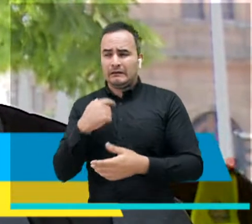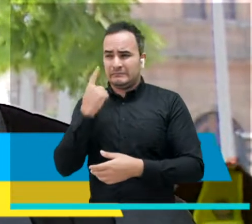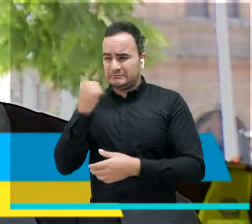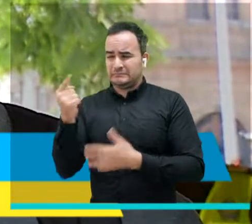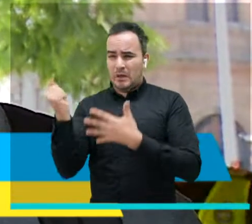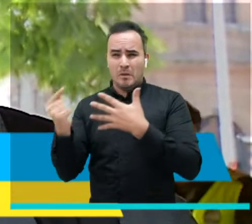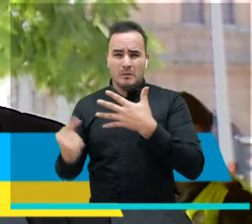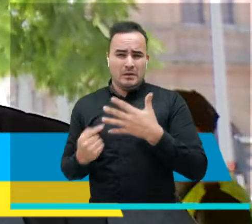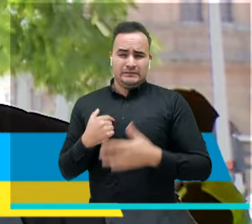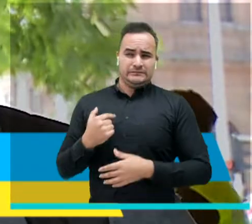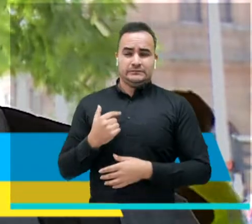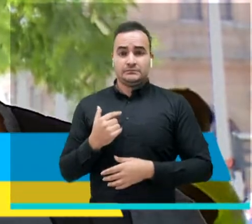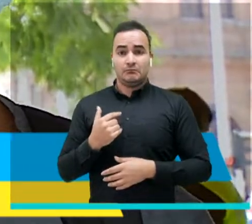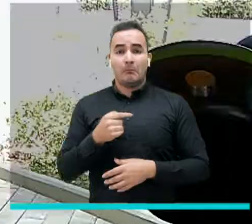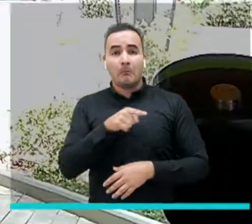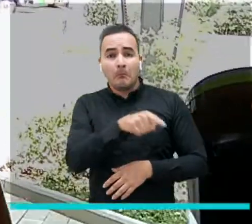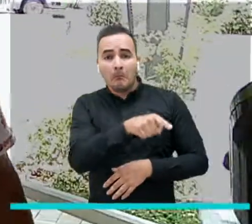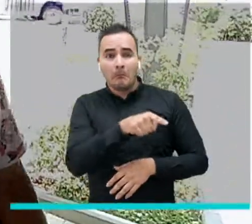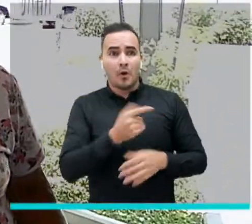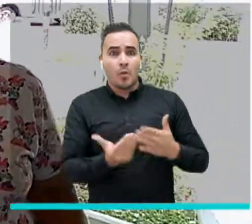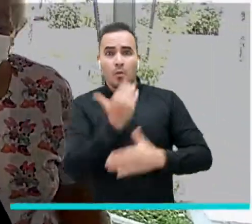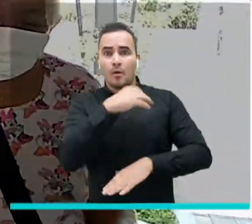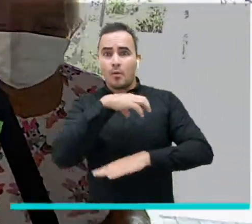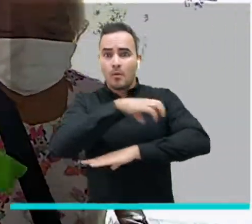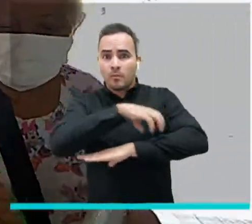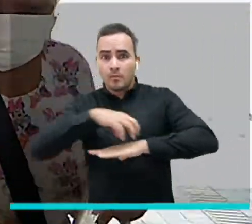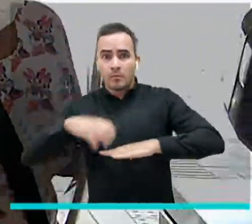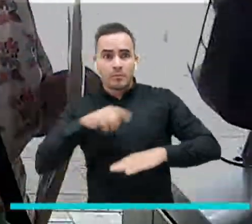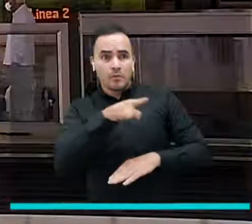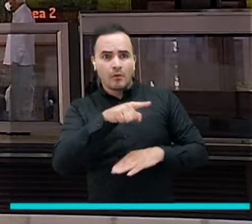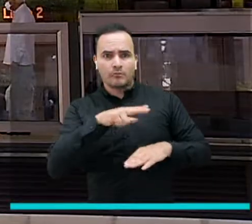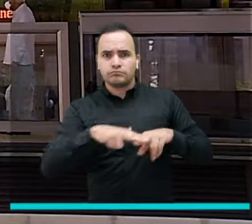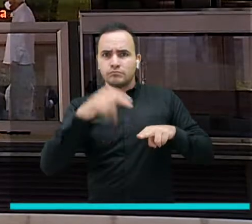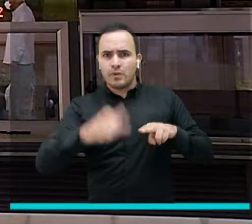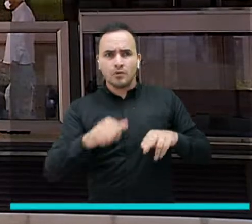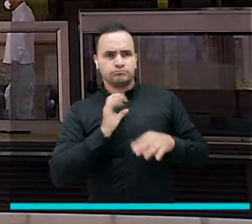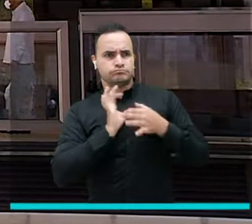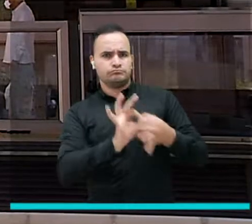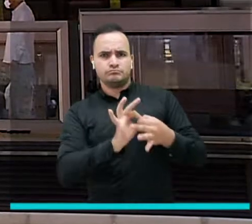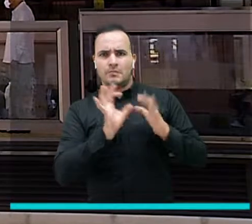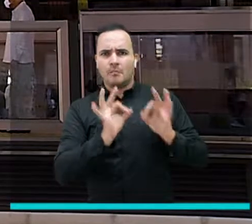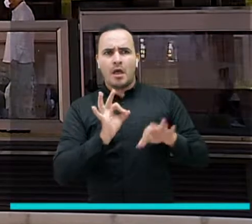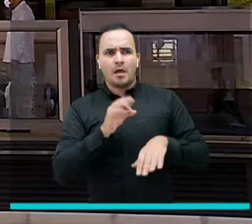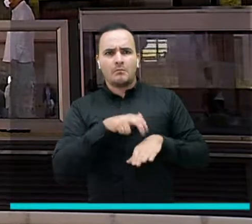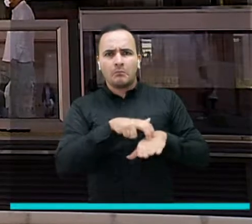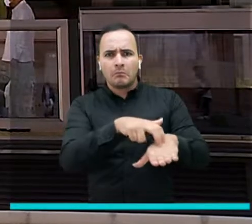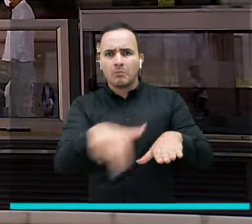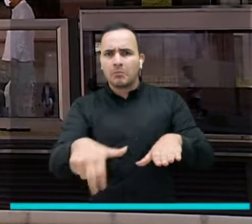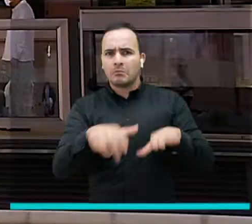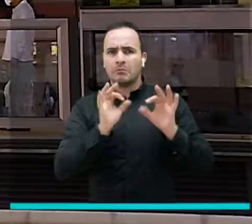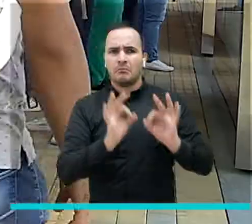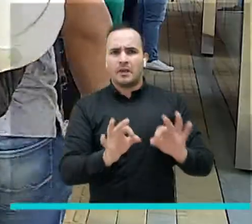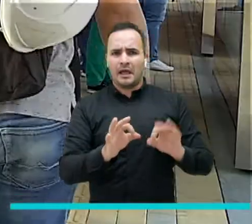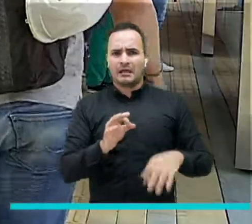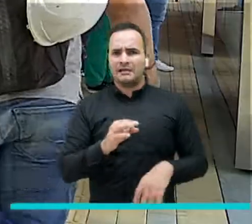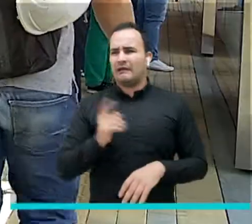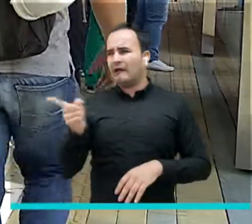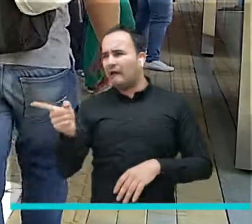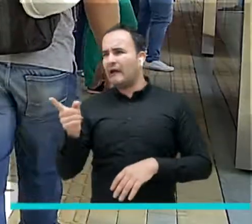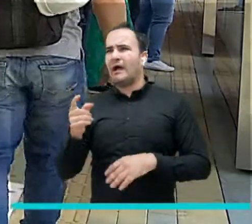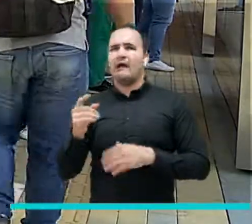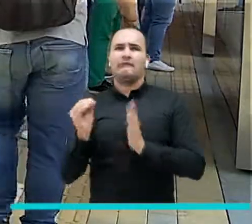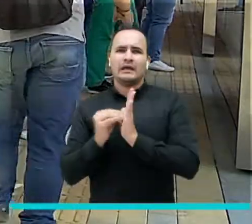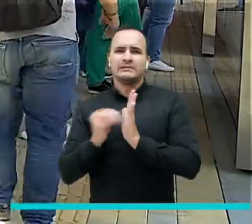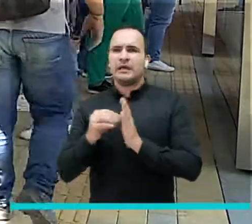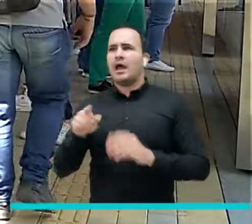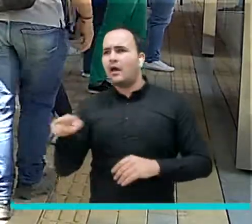parecido pero aquí con estas nuevas estaciones ya no me toca que subí esos tres